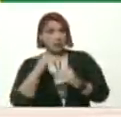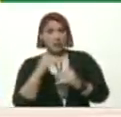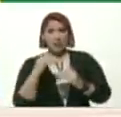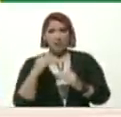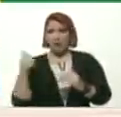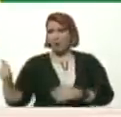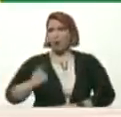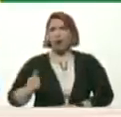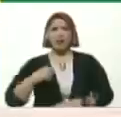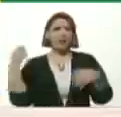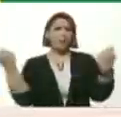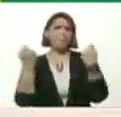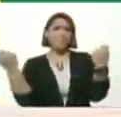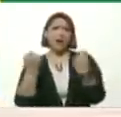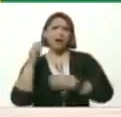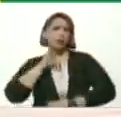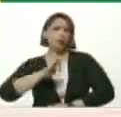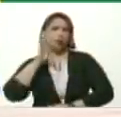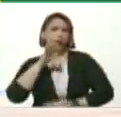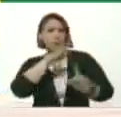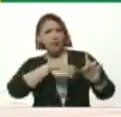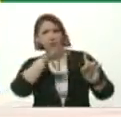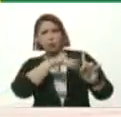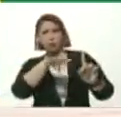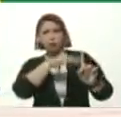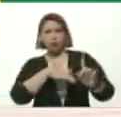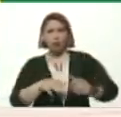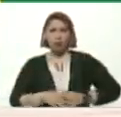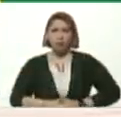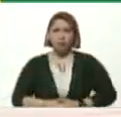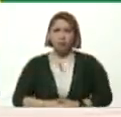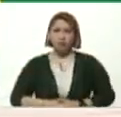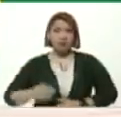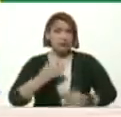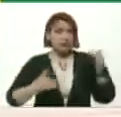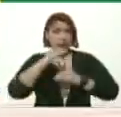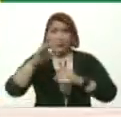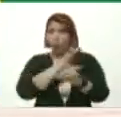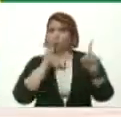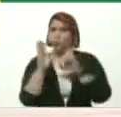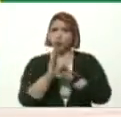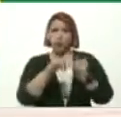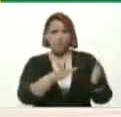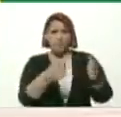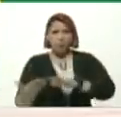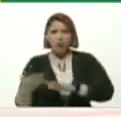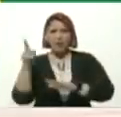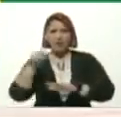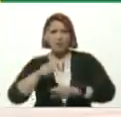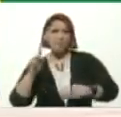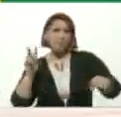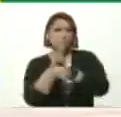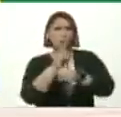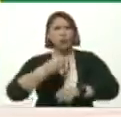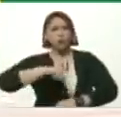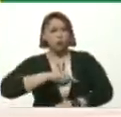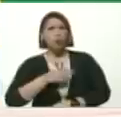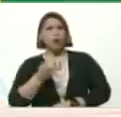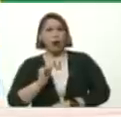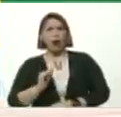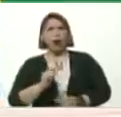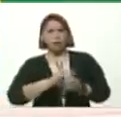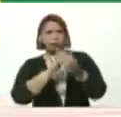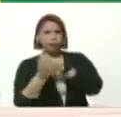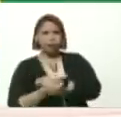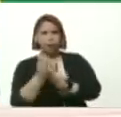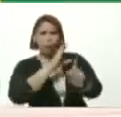campañas Sucias De manipulación Por encima De la cultura De la muerte Y la violencia Va la cultura De la